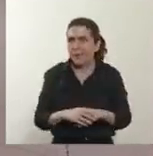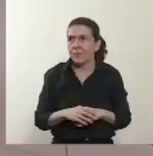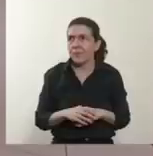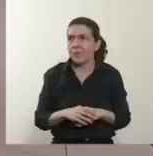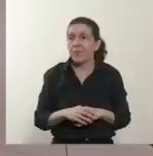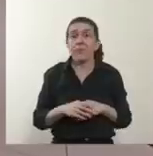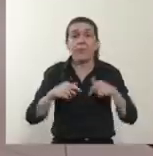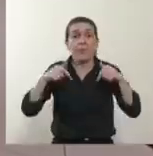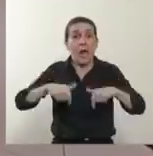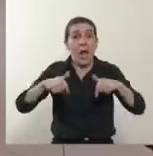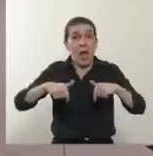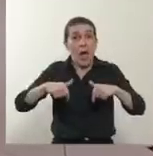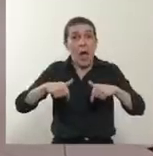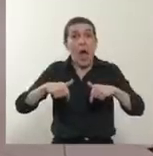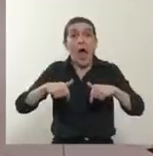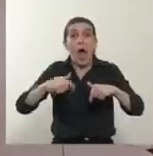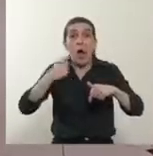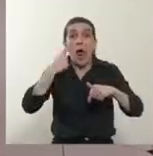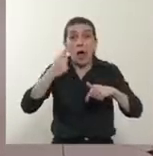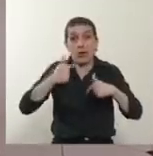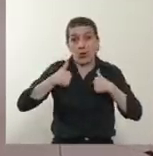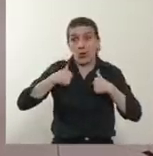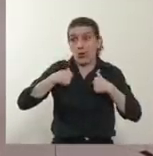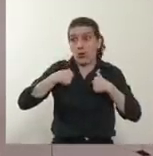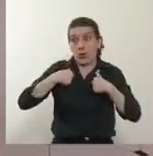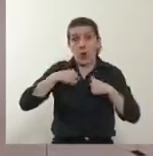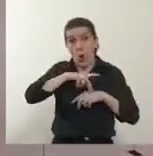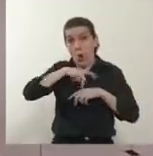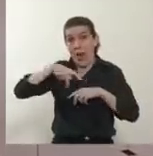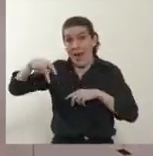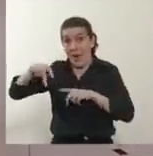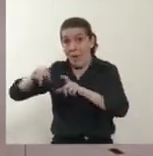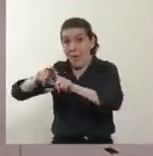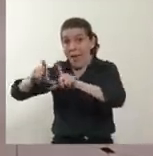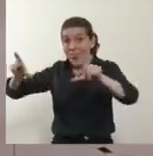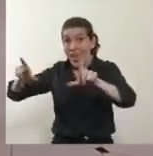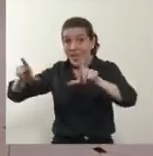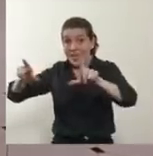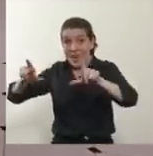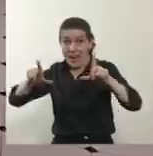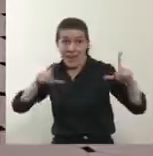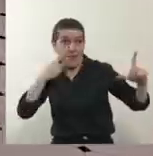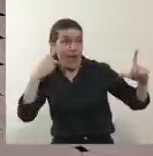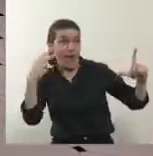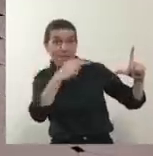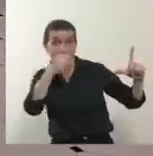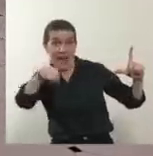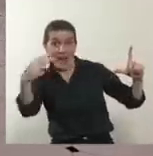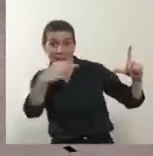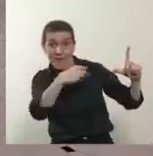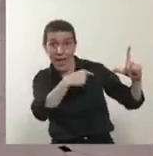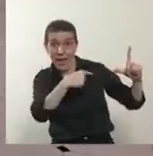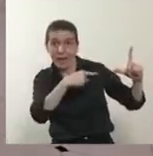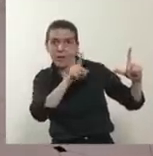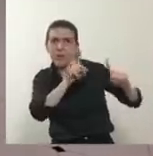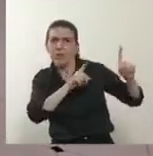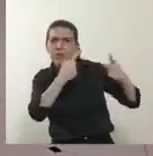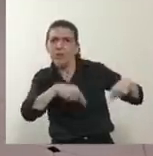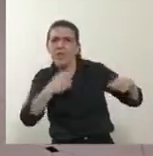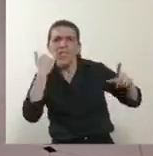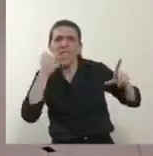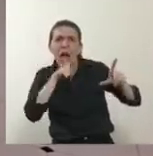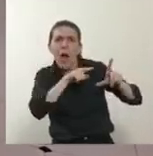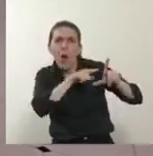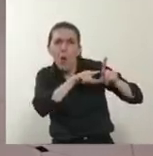Ahora déjenme acercar a la pantalla, porque quiero mostrarles algunas cosas que ya son curvas